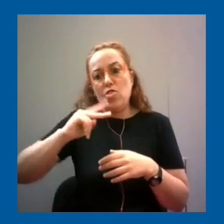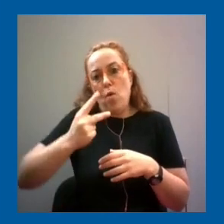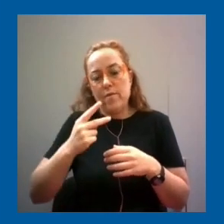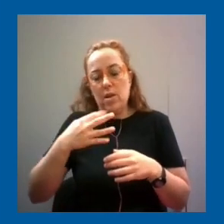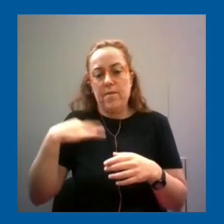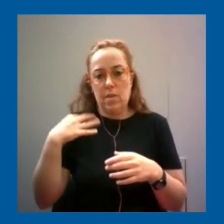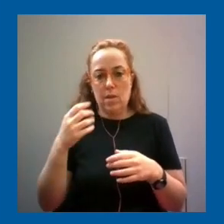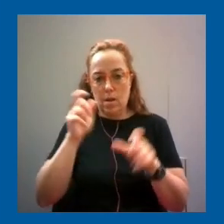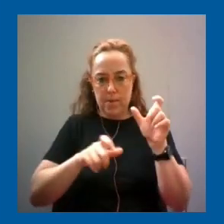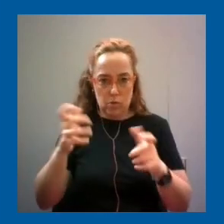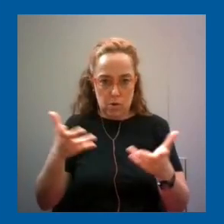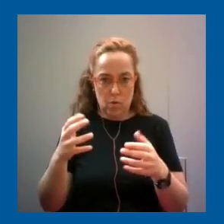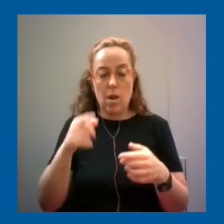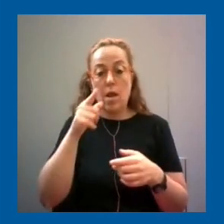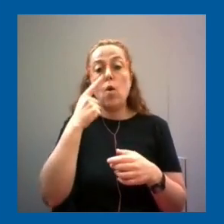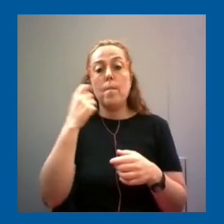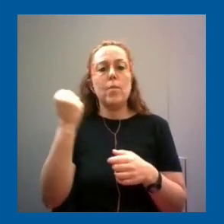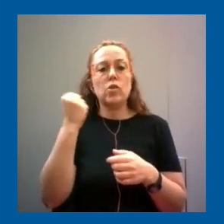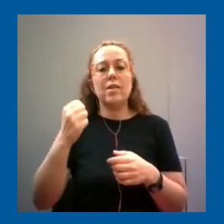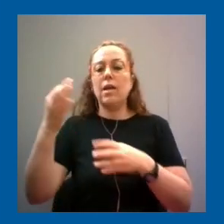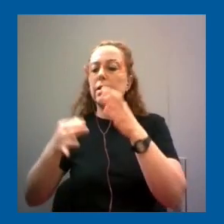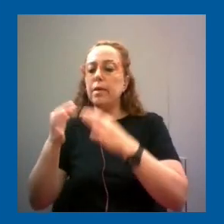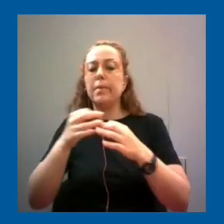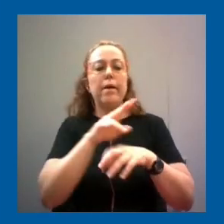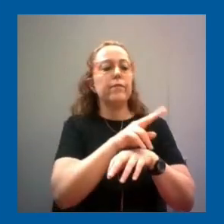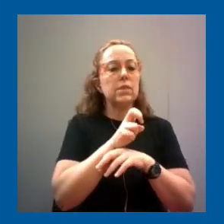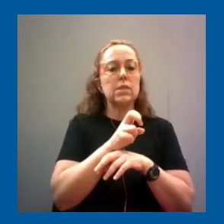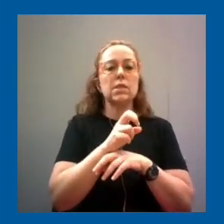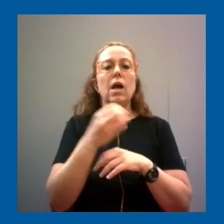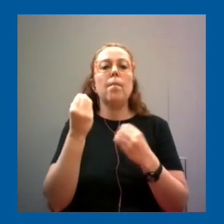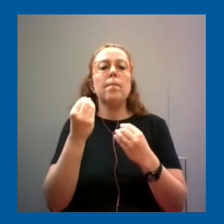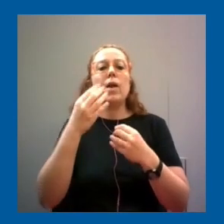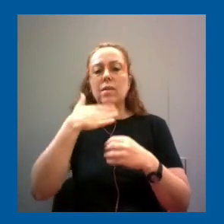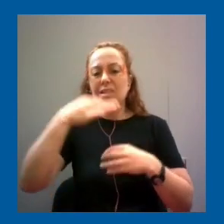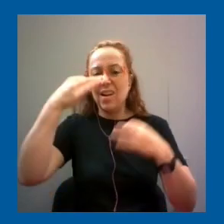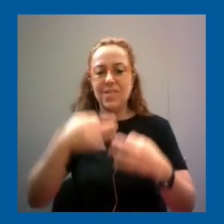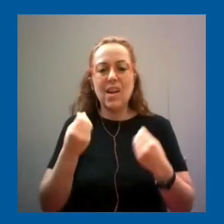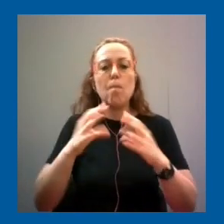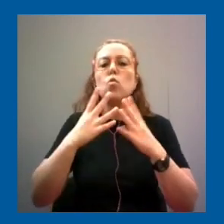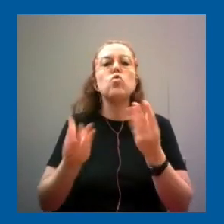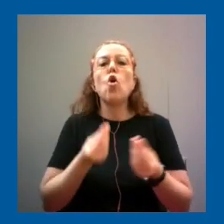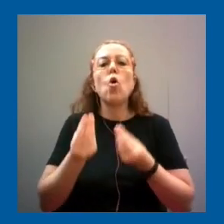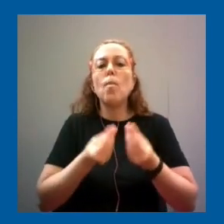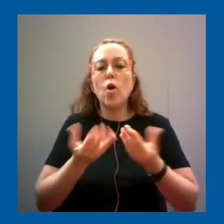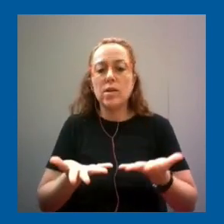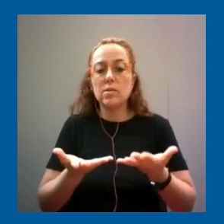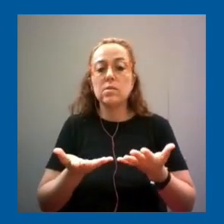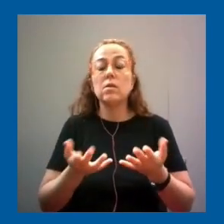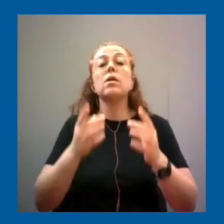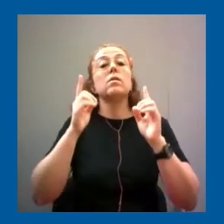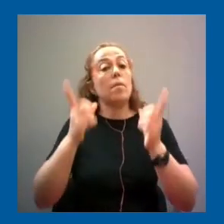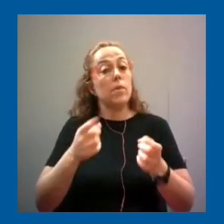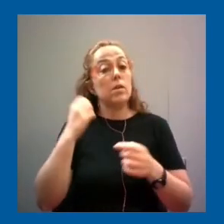para lograr comprender lo que es el mundo material, también es importante entender las bases